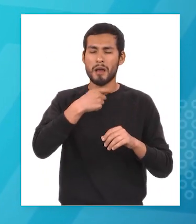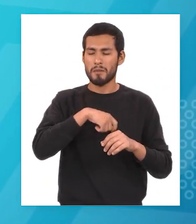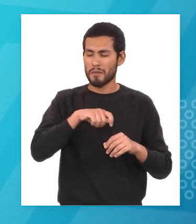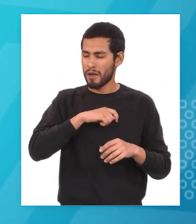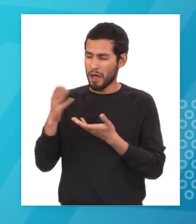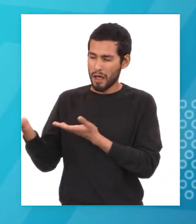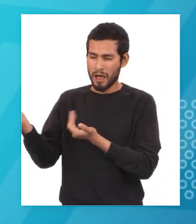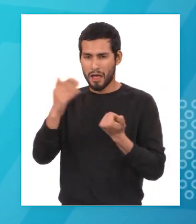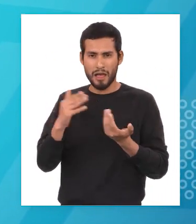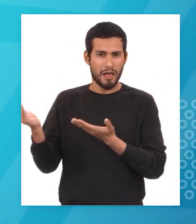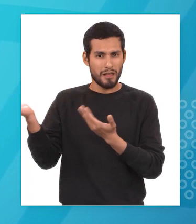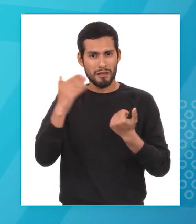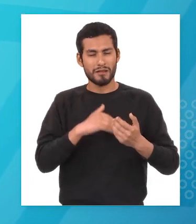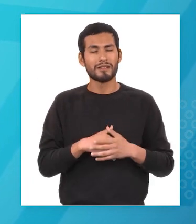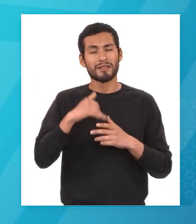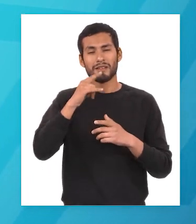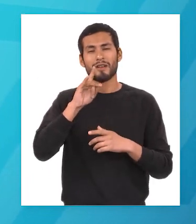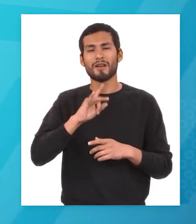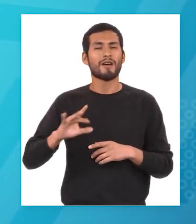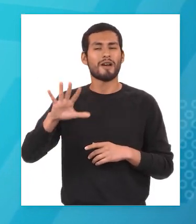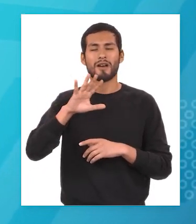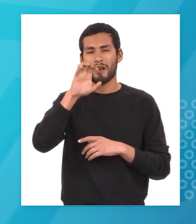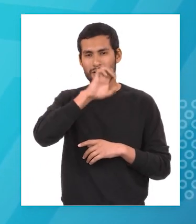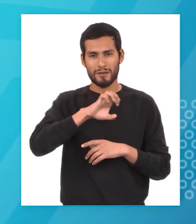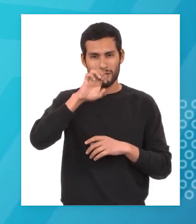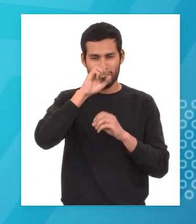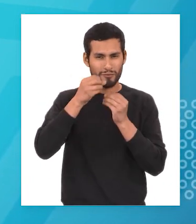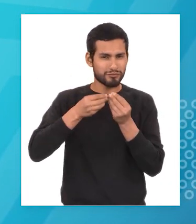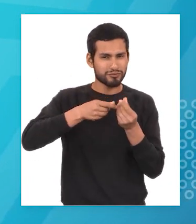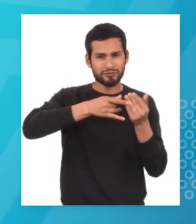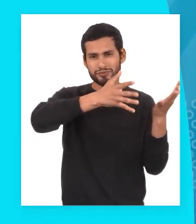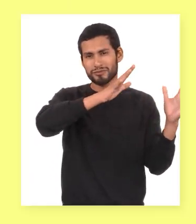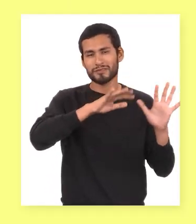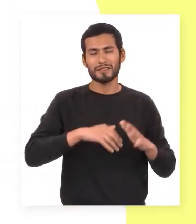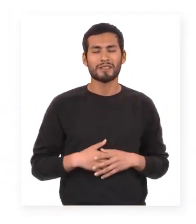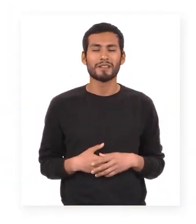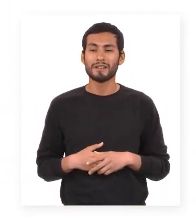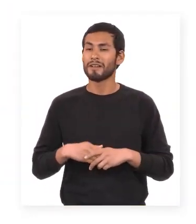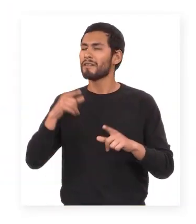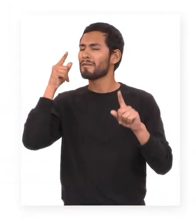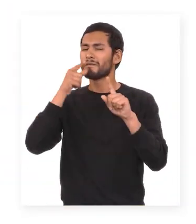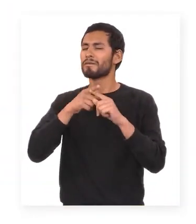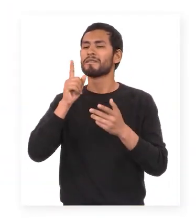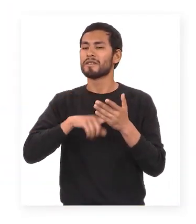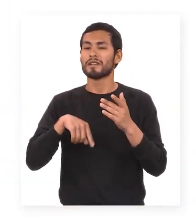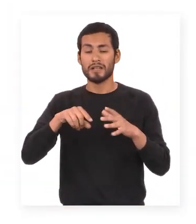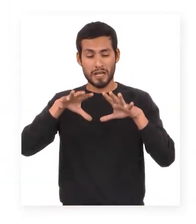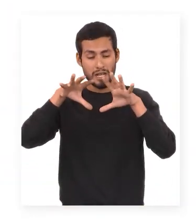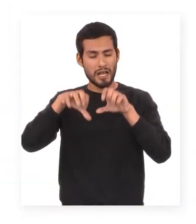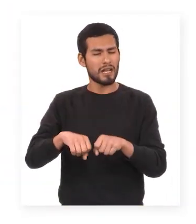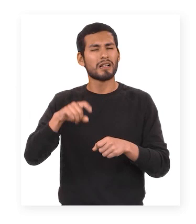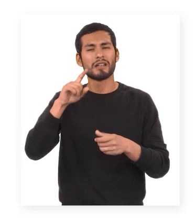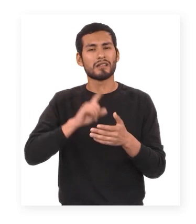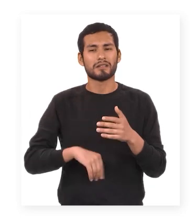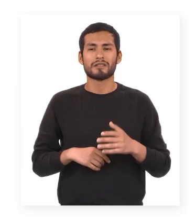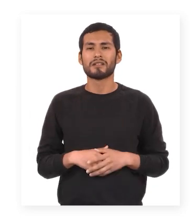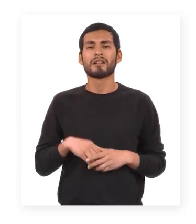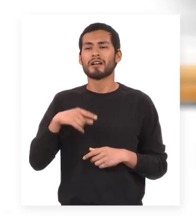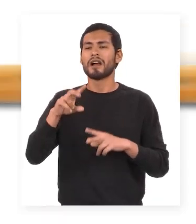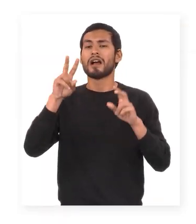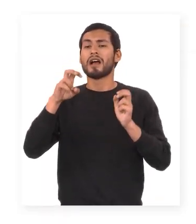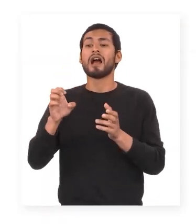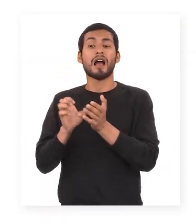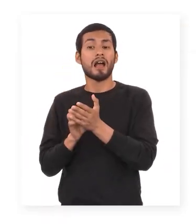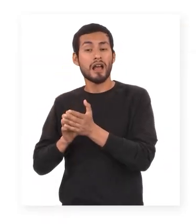de españa y por ende del resto de europa el principal objetivo de la colonización era